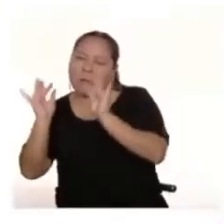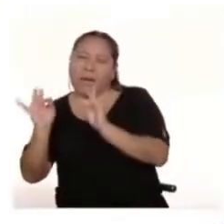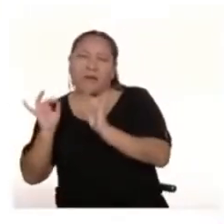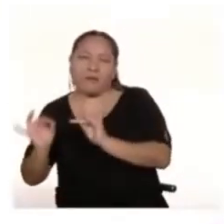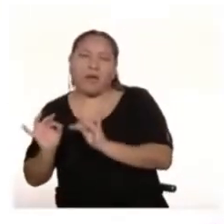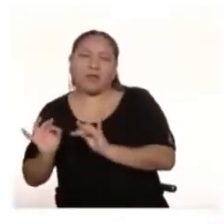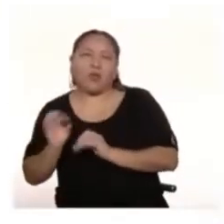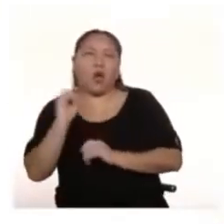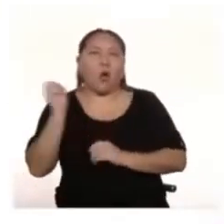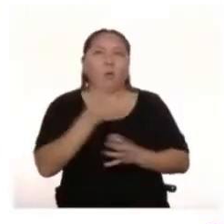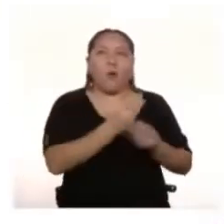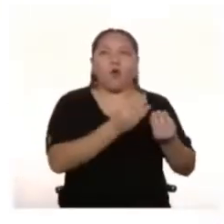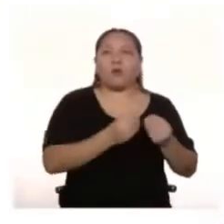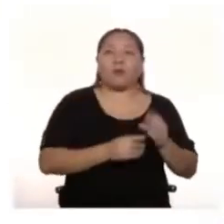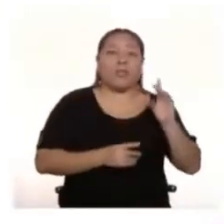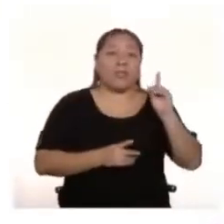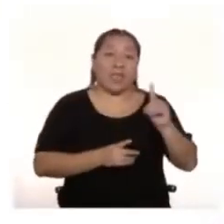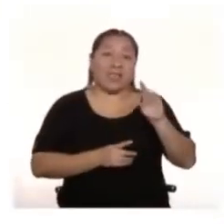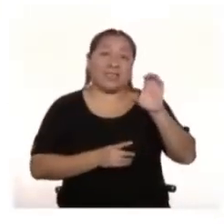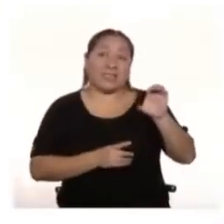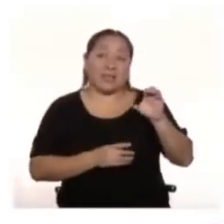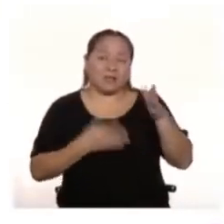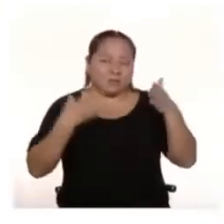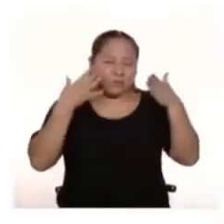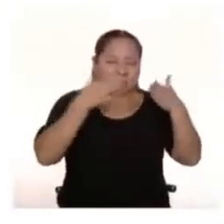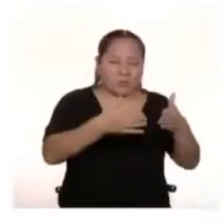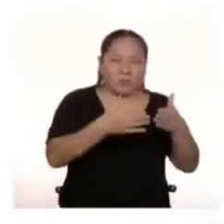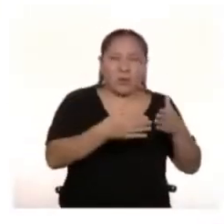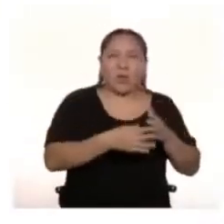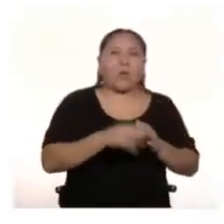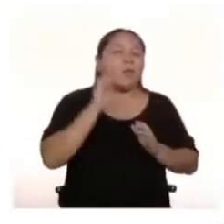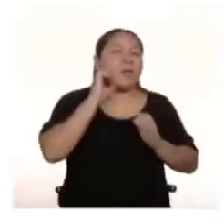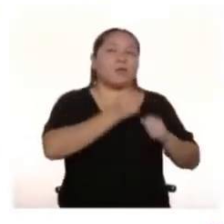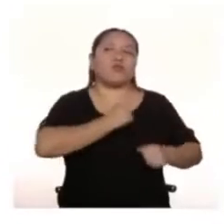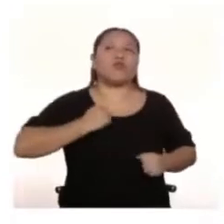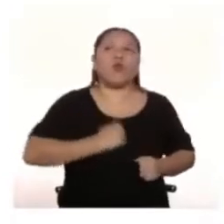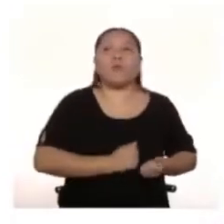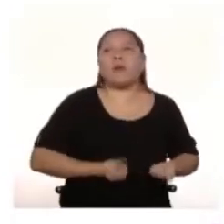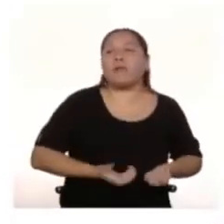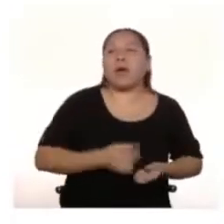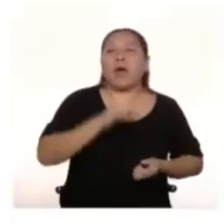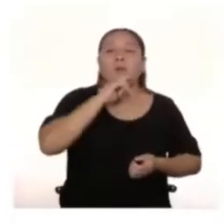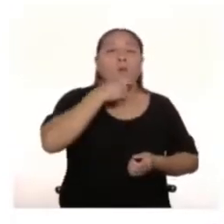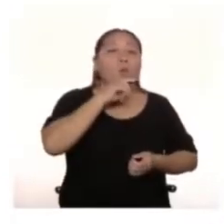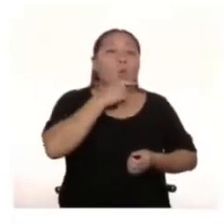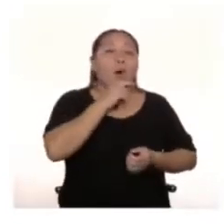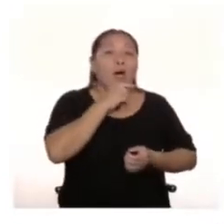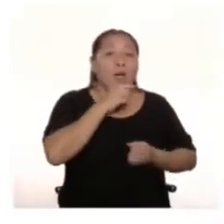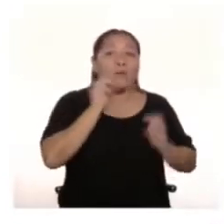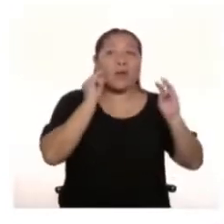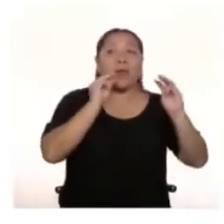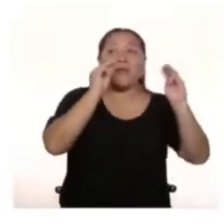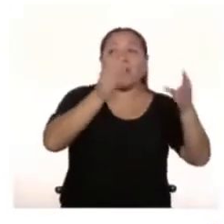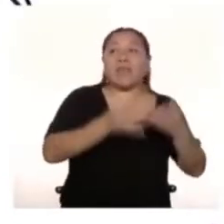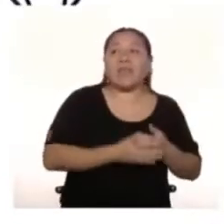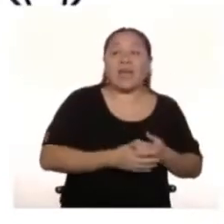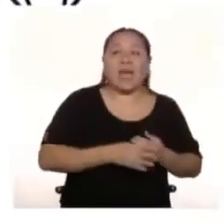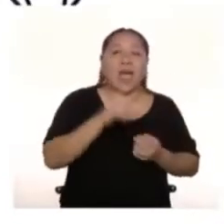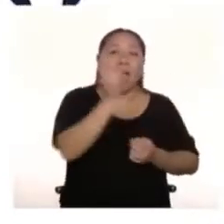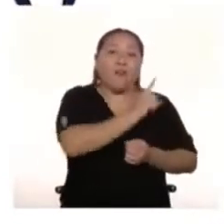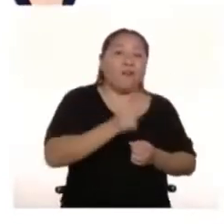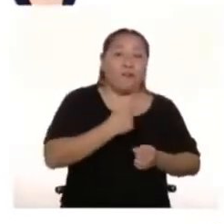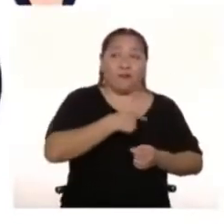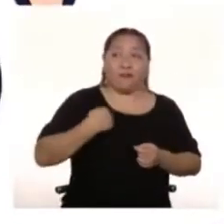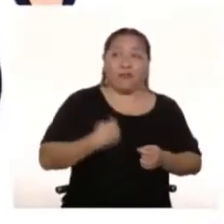Por ejemplo Los de DC Tienen un feeling Más clásico Como Superman La Mujer Maravilla Flash Y Aquaman Pero Hulk